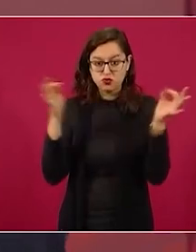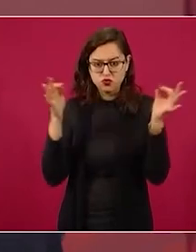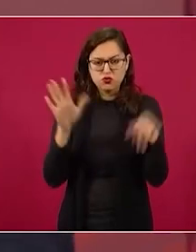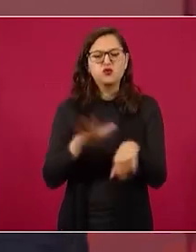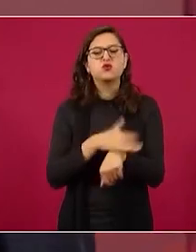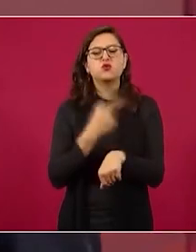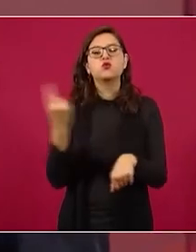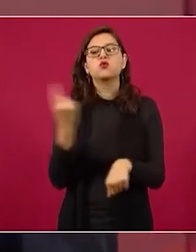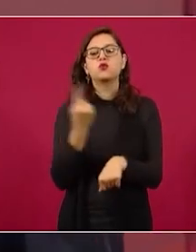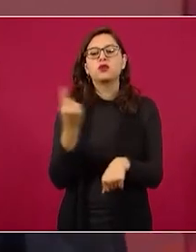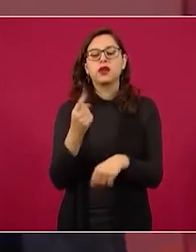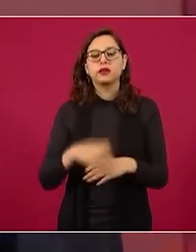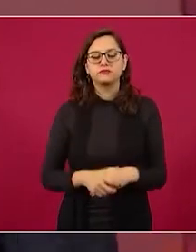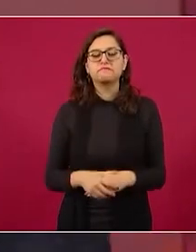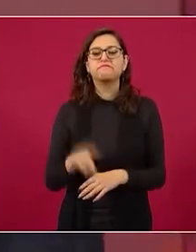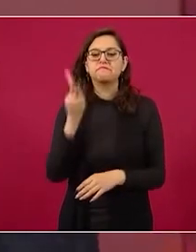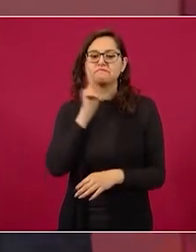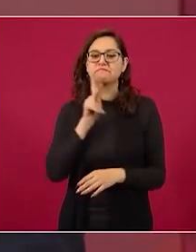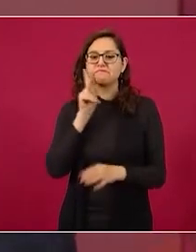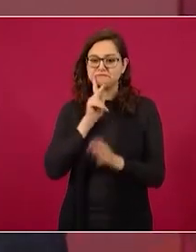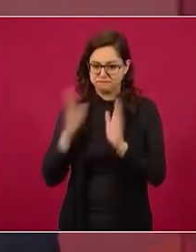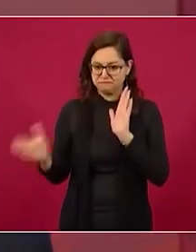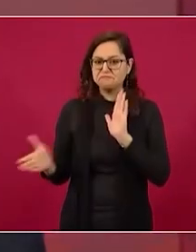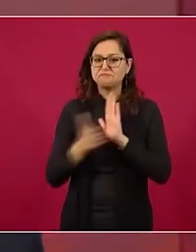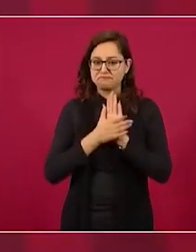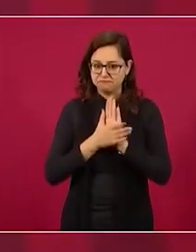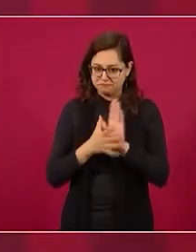nada más que no me dejan